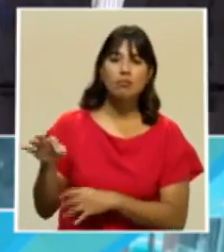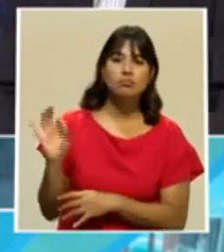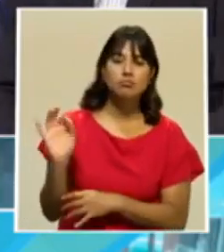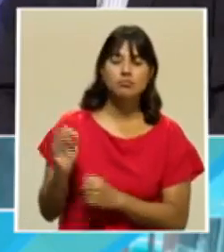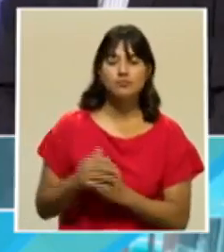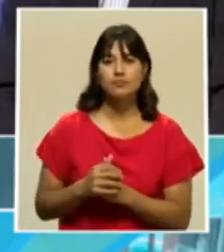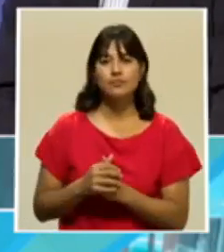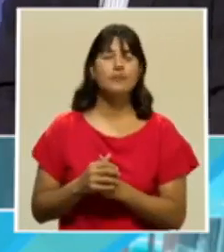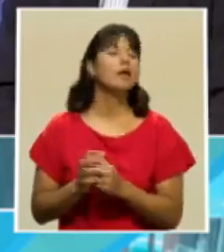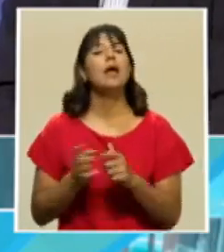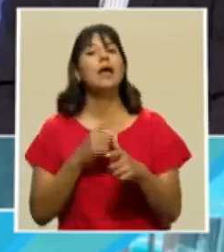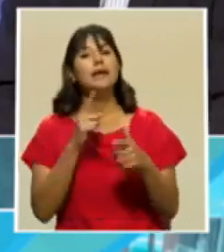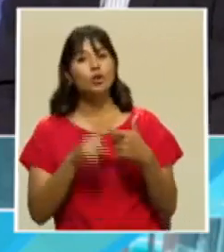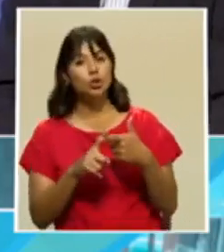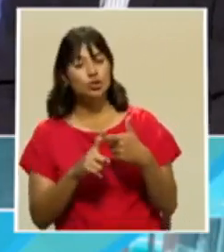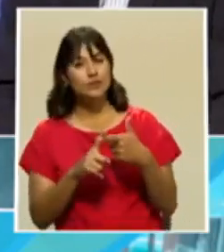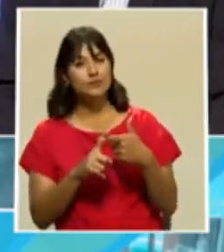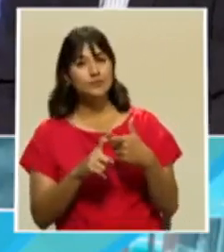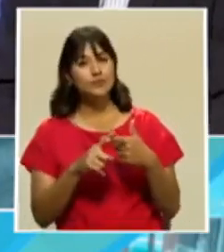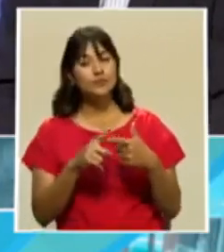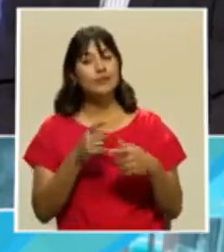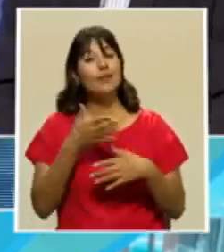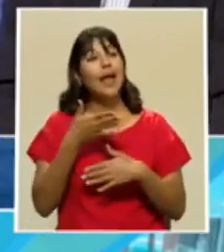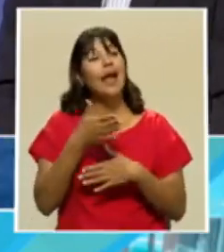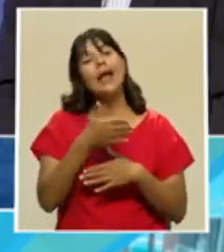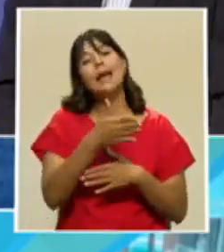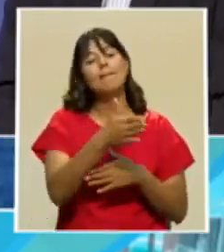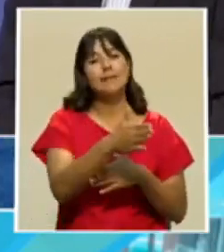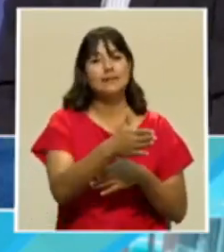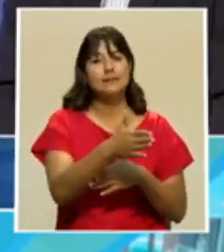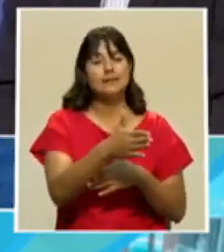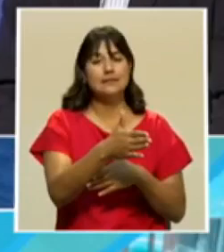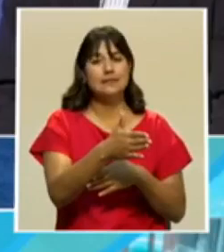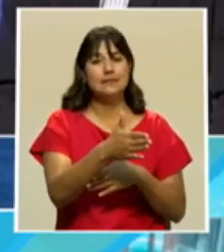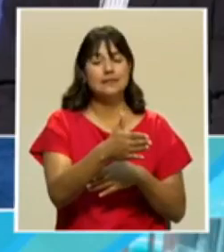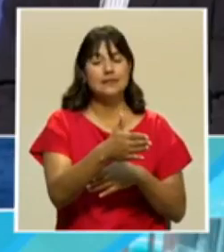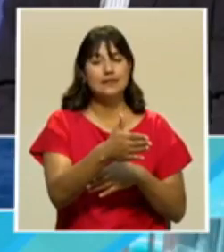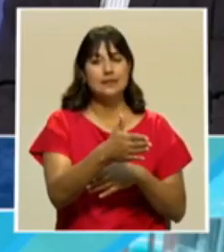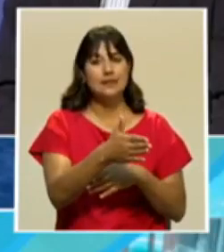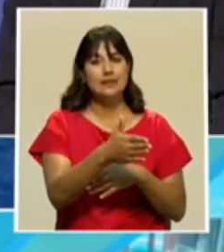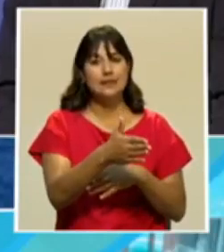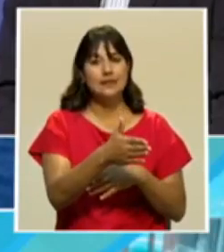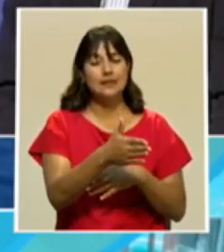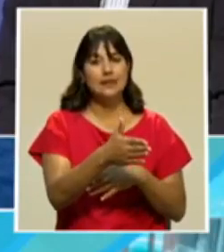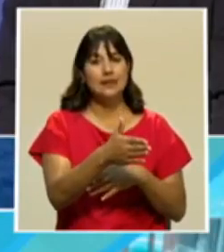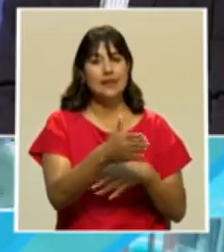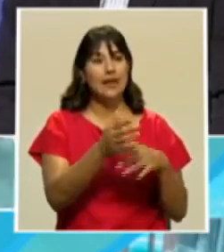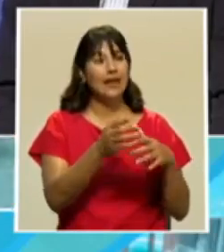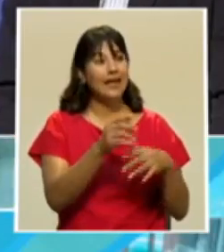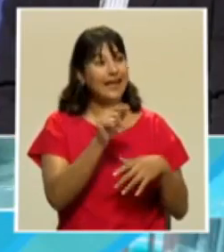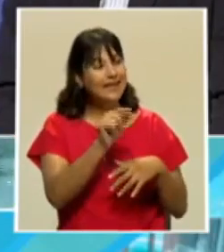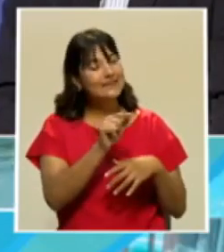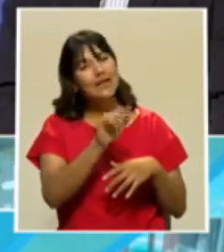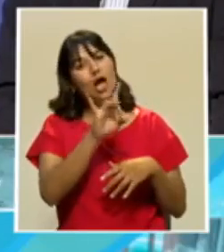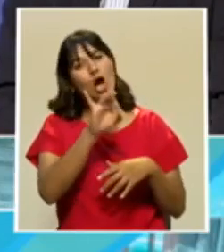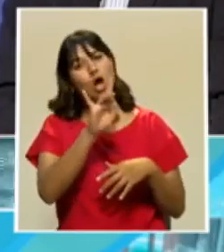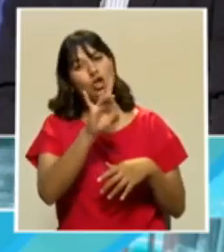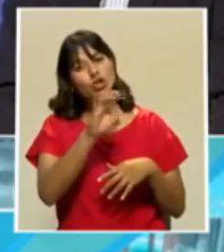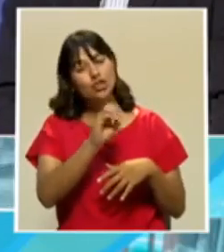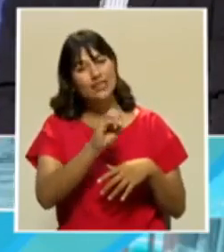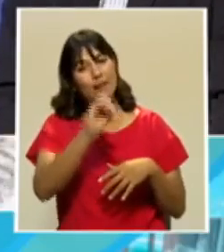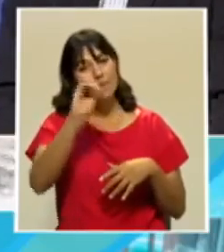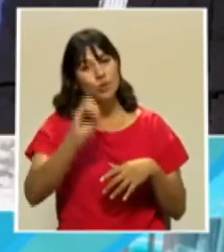para decirlo de alguna manera, involuntariamente, es justamente el 80% es